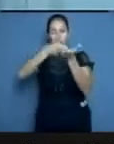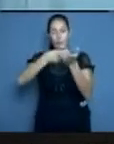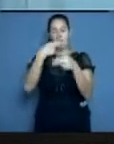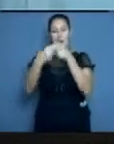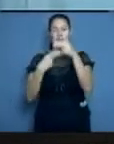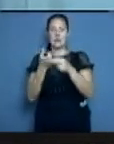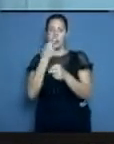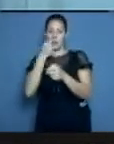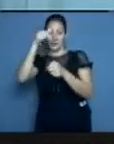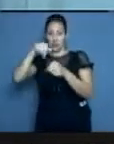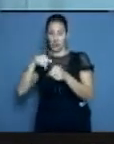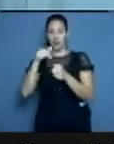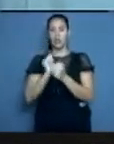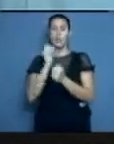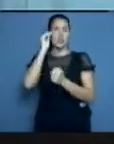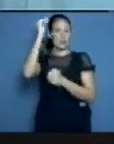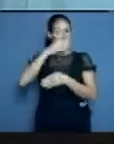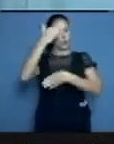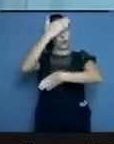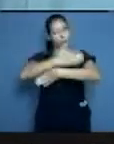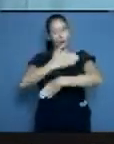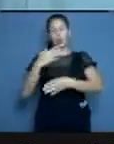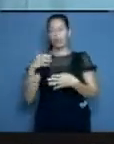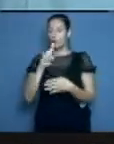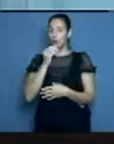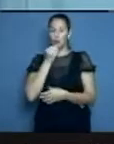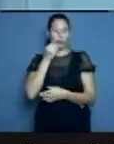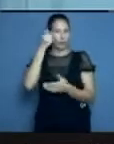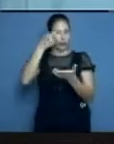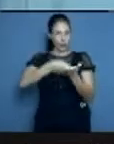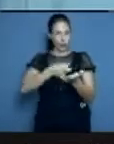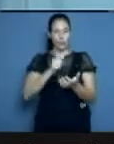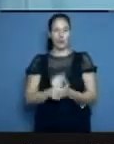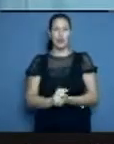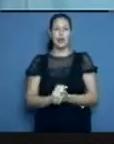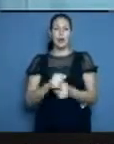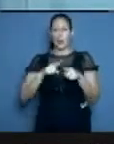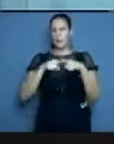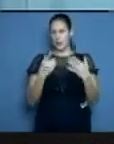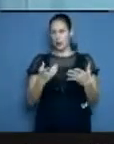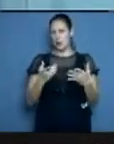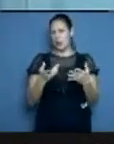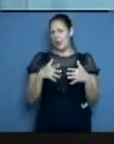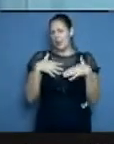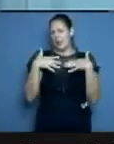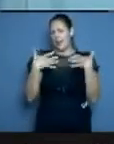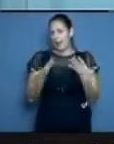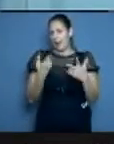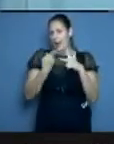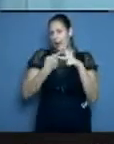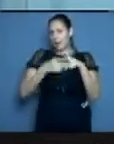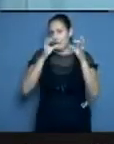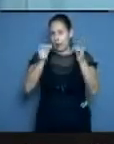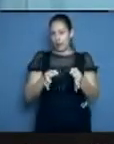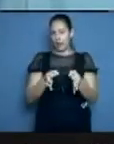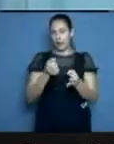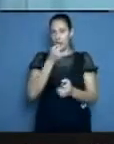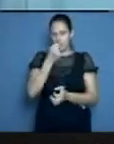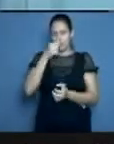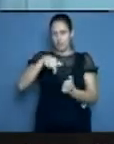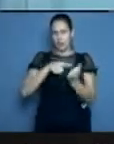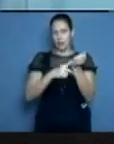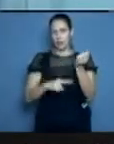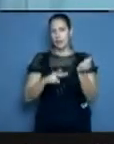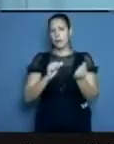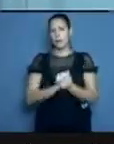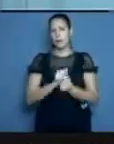la crisis económica mundial por la pandemia. Pero, ¿qué hay de realidad en la disponibilidad de medicamentos en estos momentos en la provincia para enfrentar